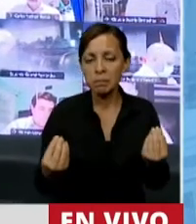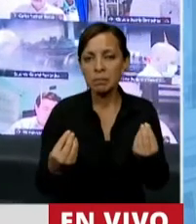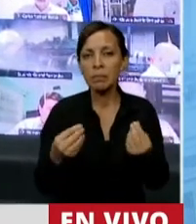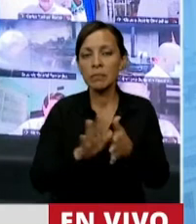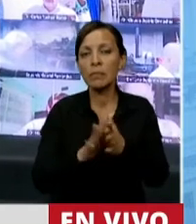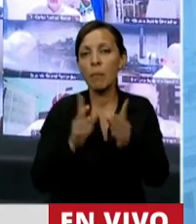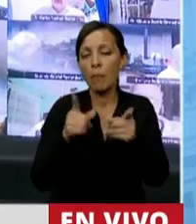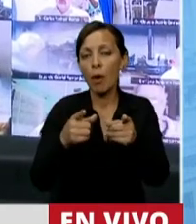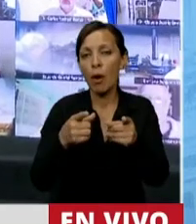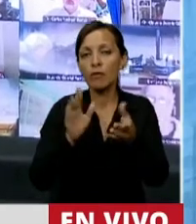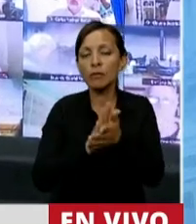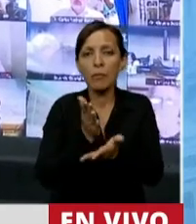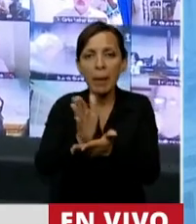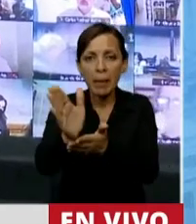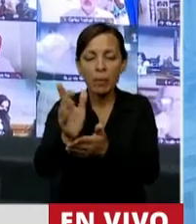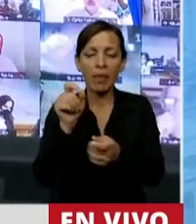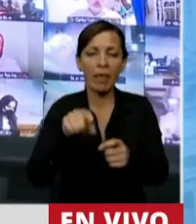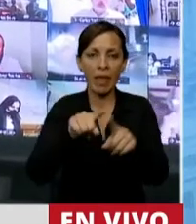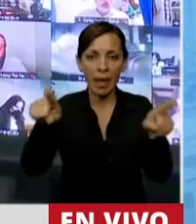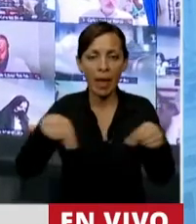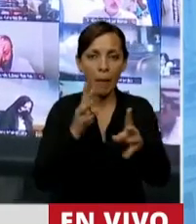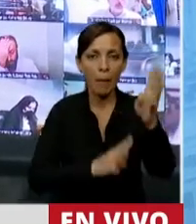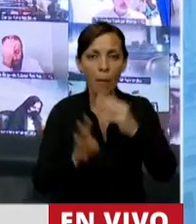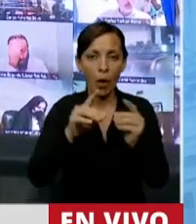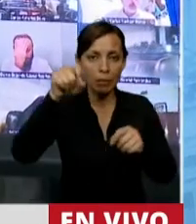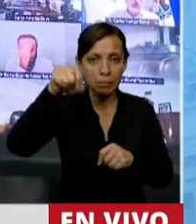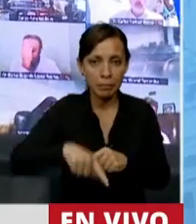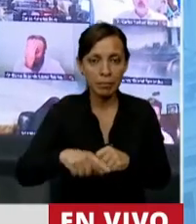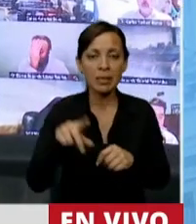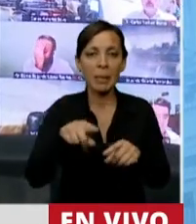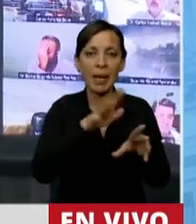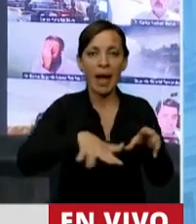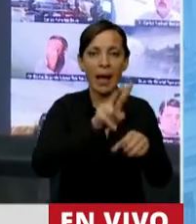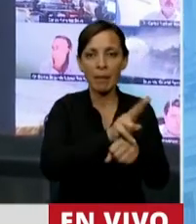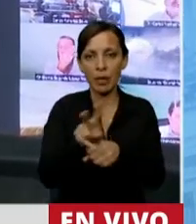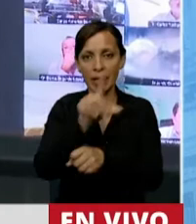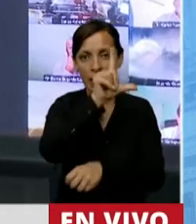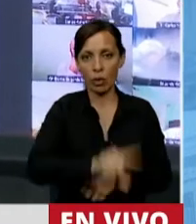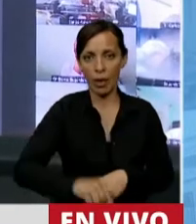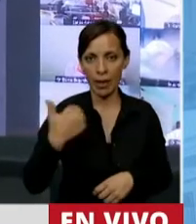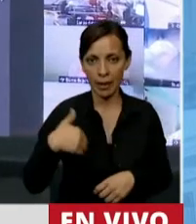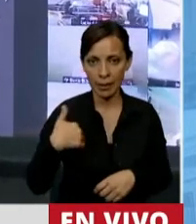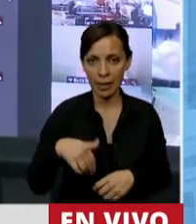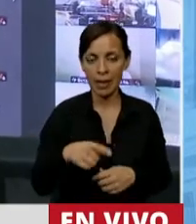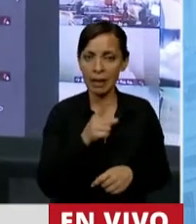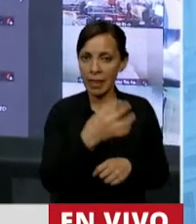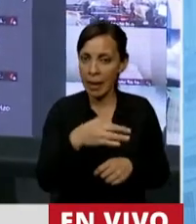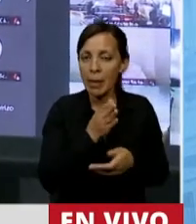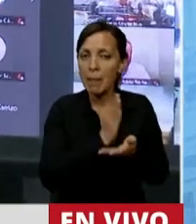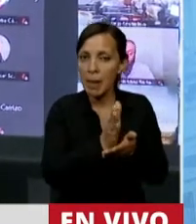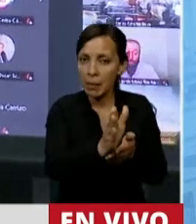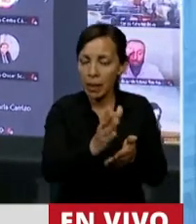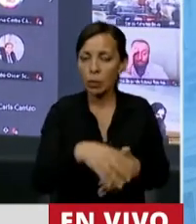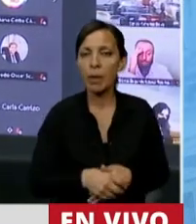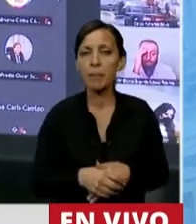a perpetuidad, la protección a perpetuidad de los bosques nativos y de áreas naturales protegidas de la Argentina. Una de las